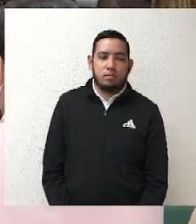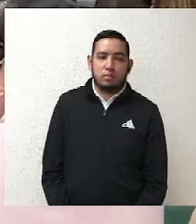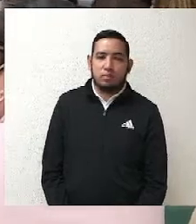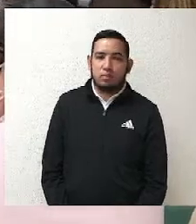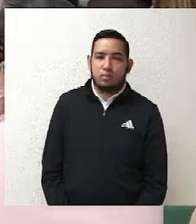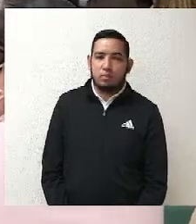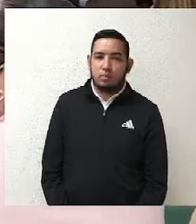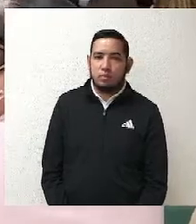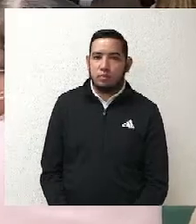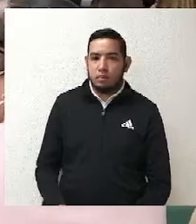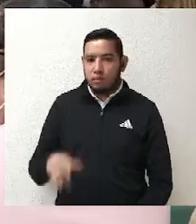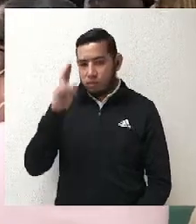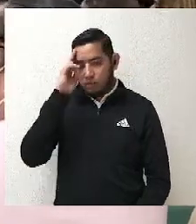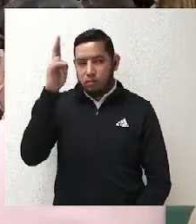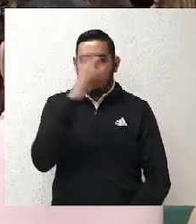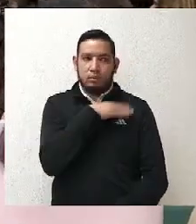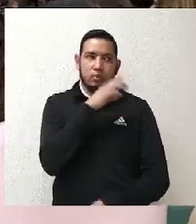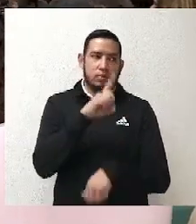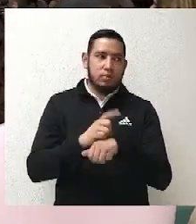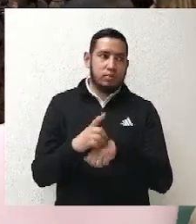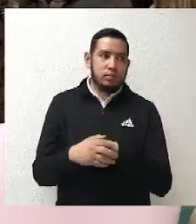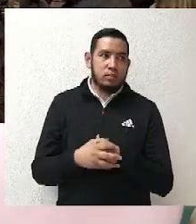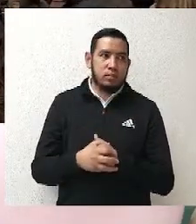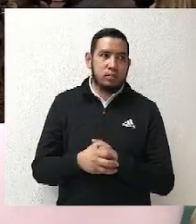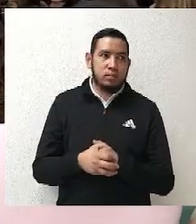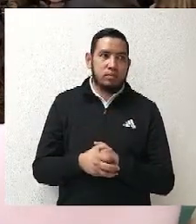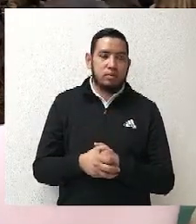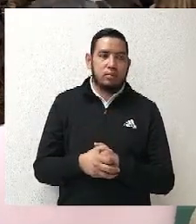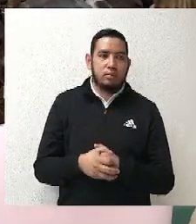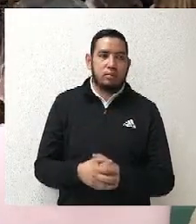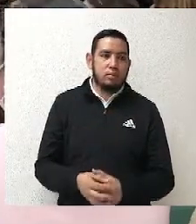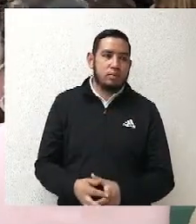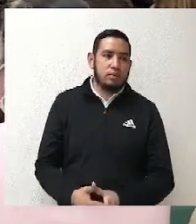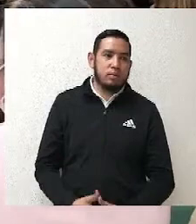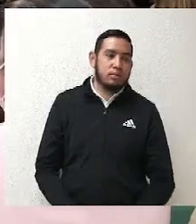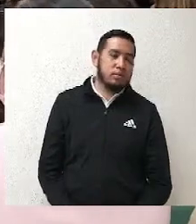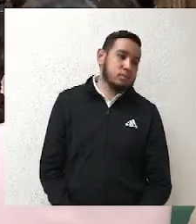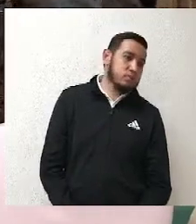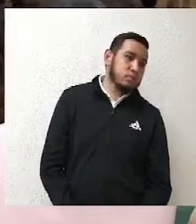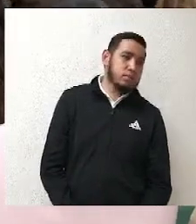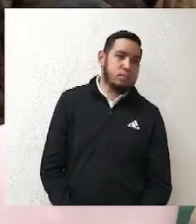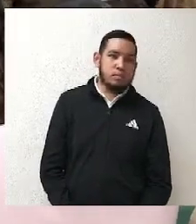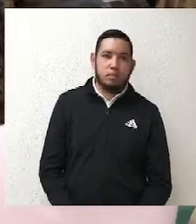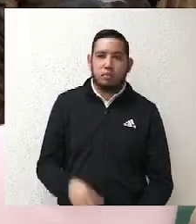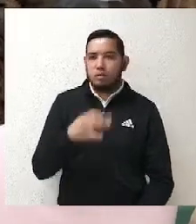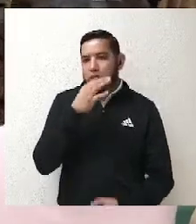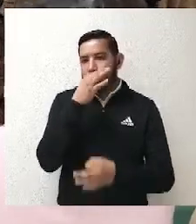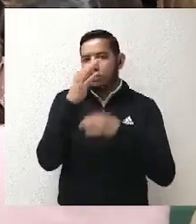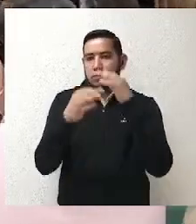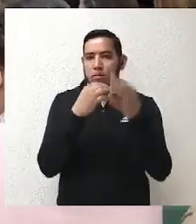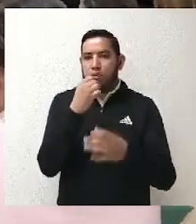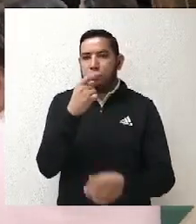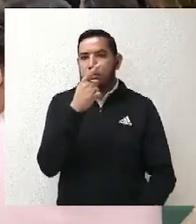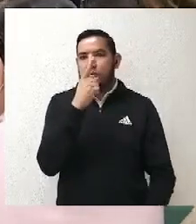Hola, buenos días. A mí me gustaría que nos comentaras un poco cómo